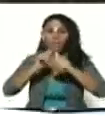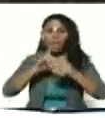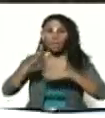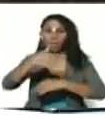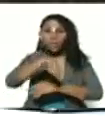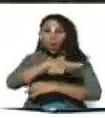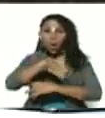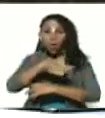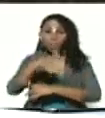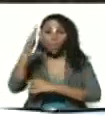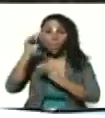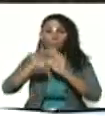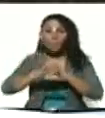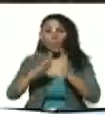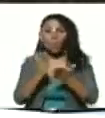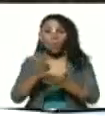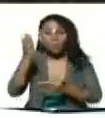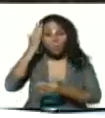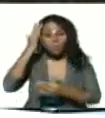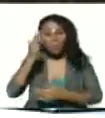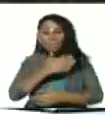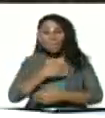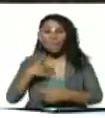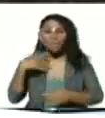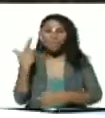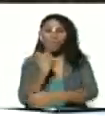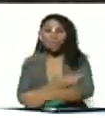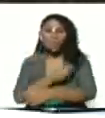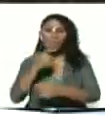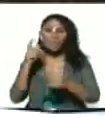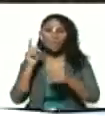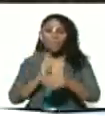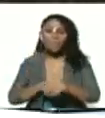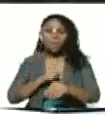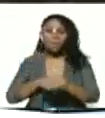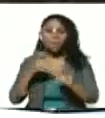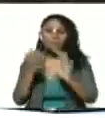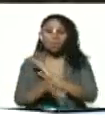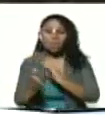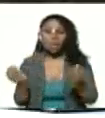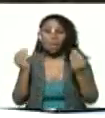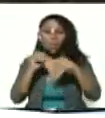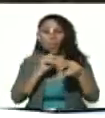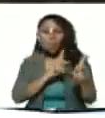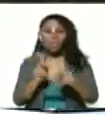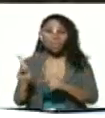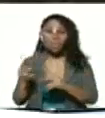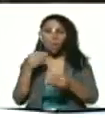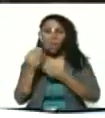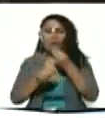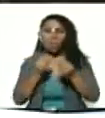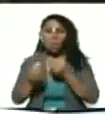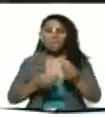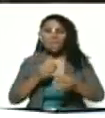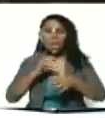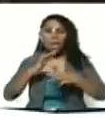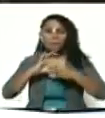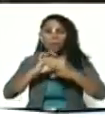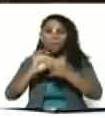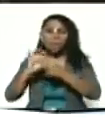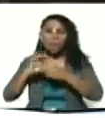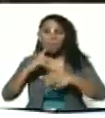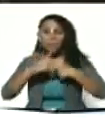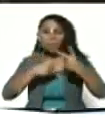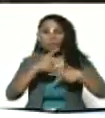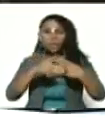todo el mundo sepa si se quiere vacunar en su momento de acuerdo a la planificación como se articula con el proceso de